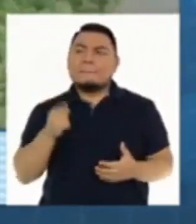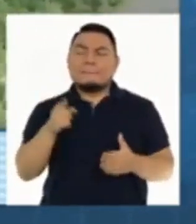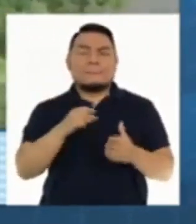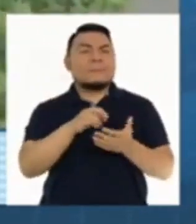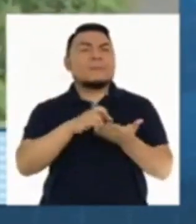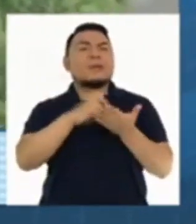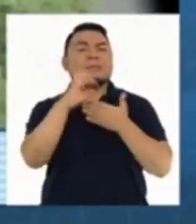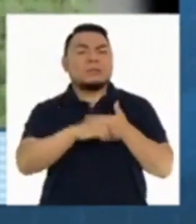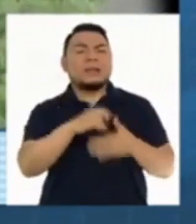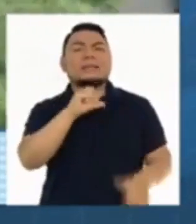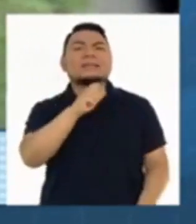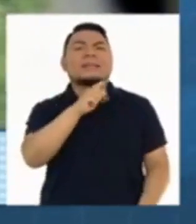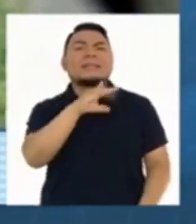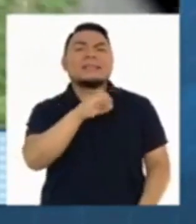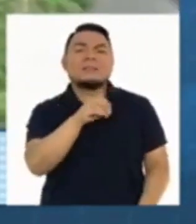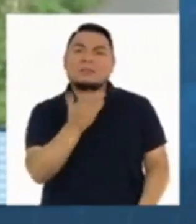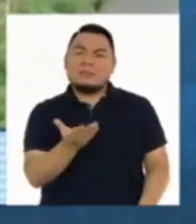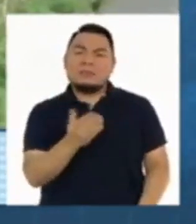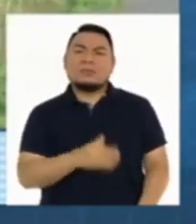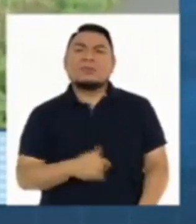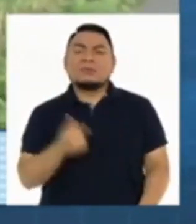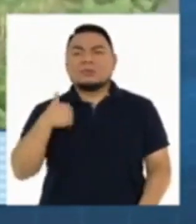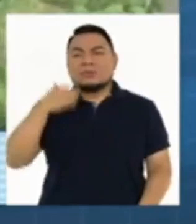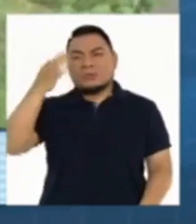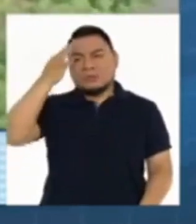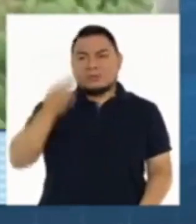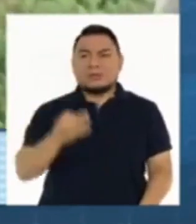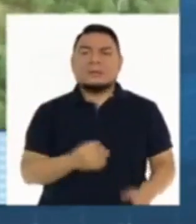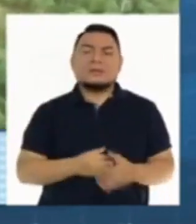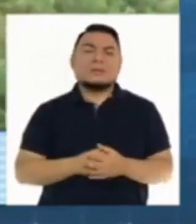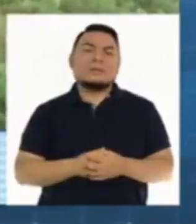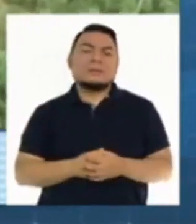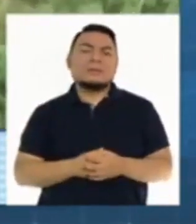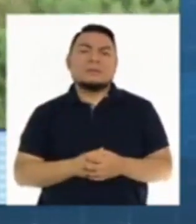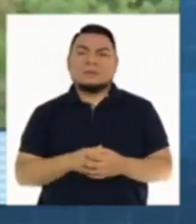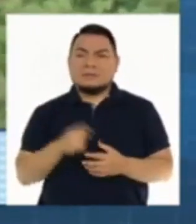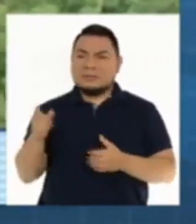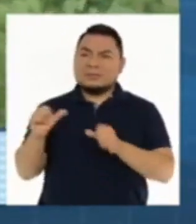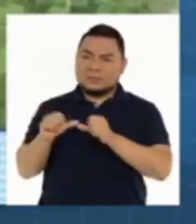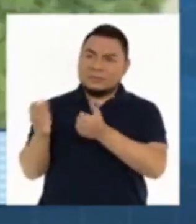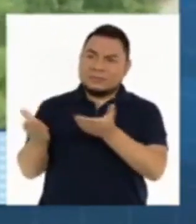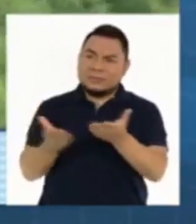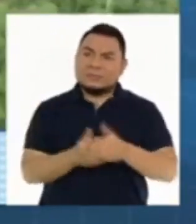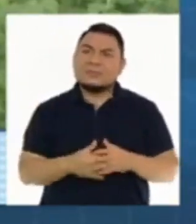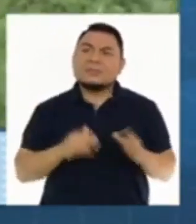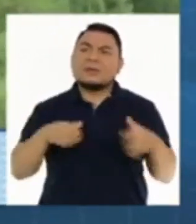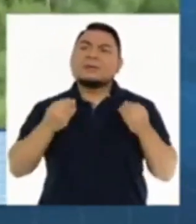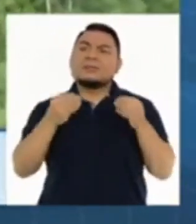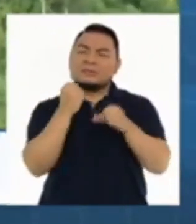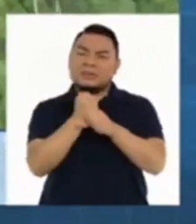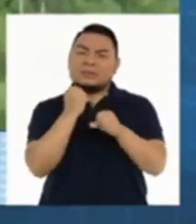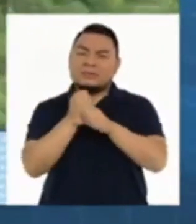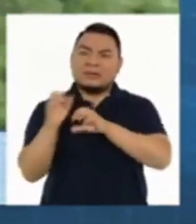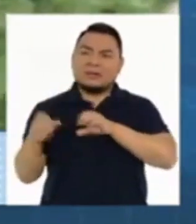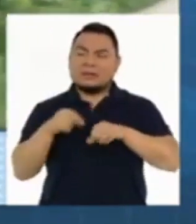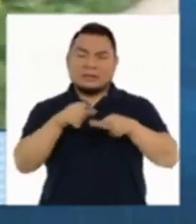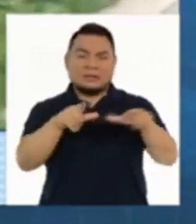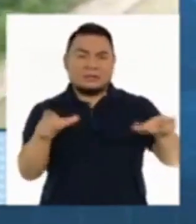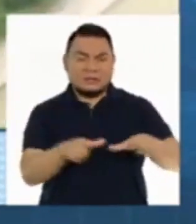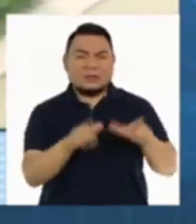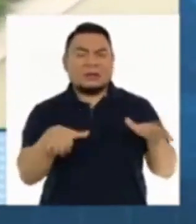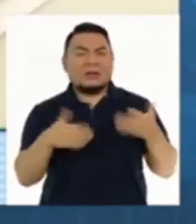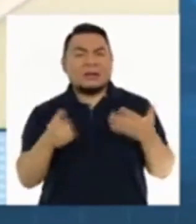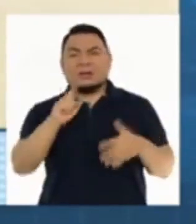justamente el Ixcatán del Ene. Yo creo que... Sí, continúo, continúo, hay mucho trabajo por hacer en el lugar,